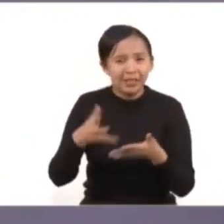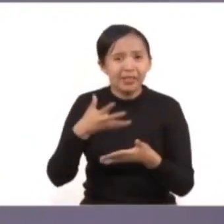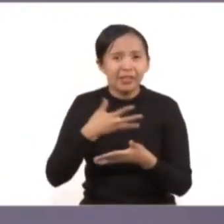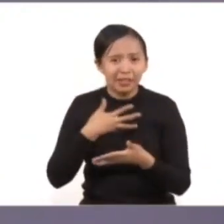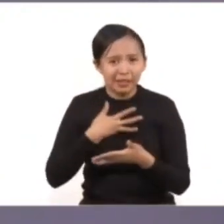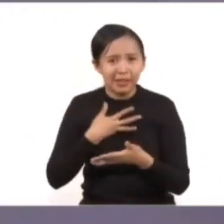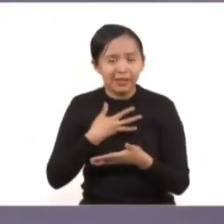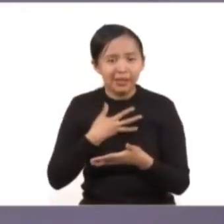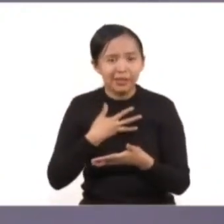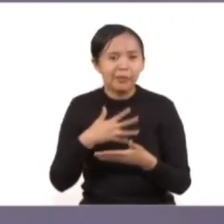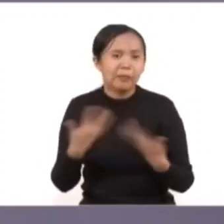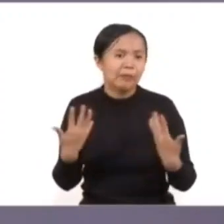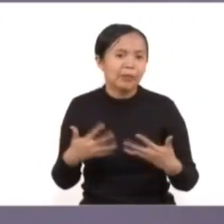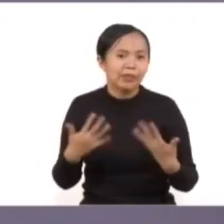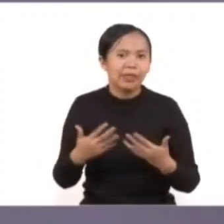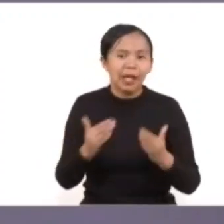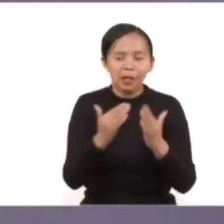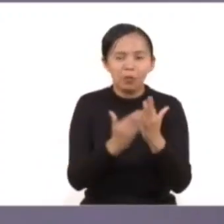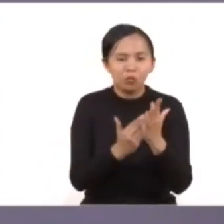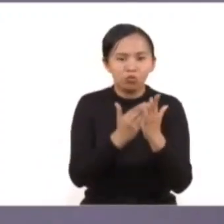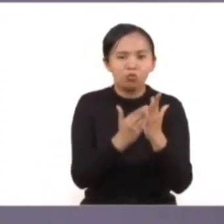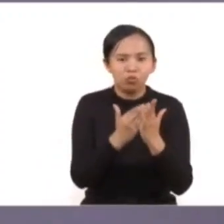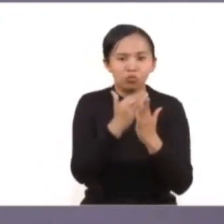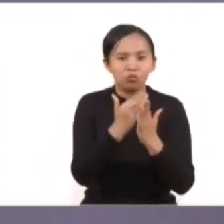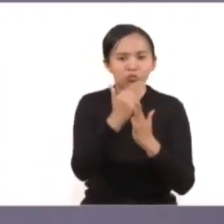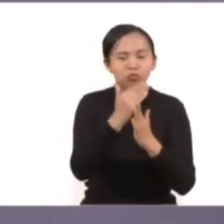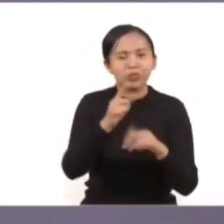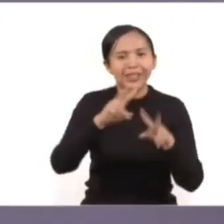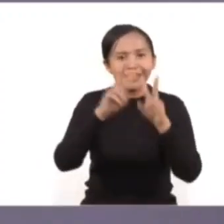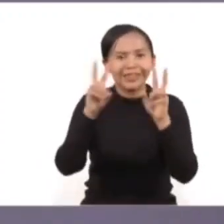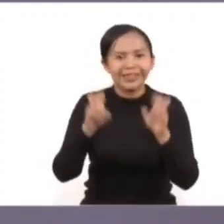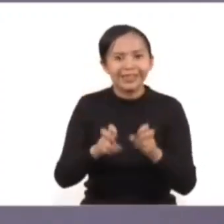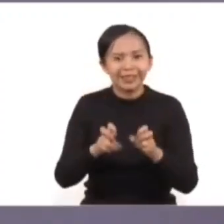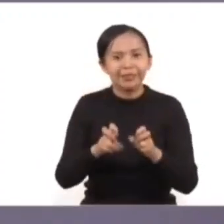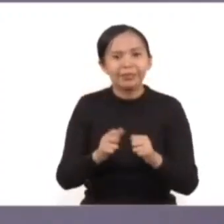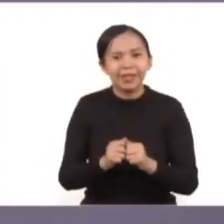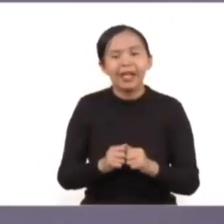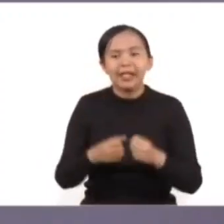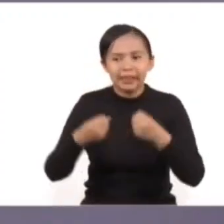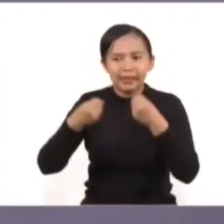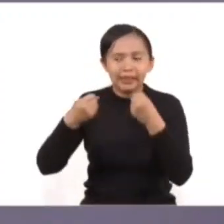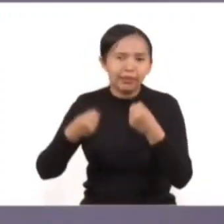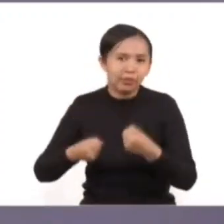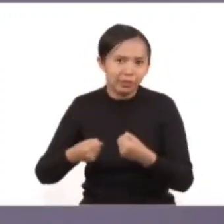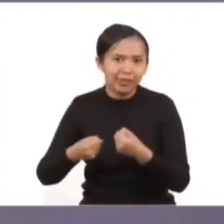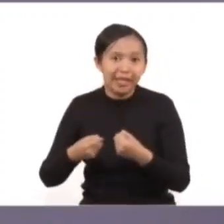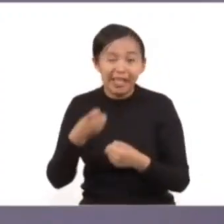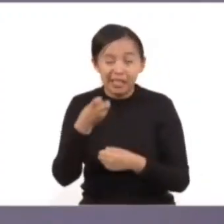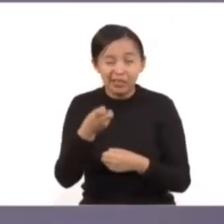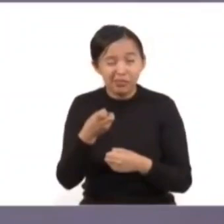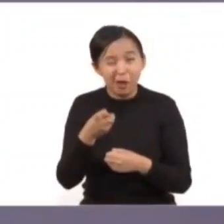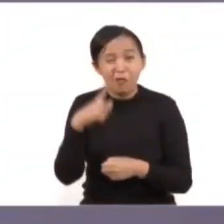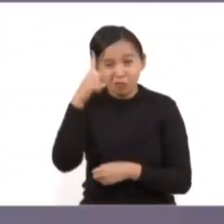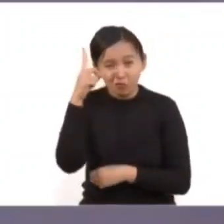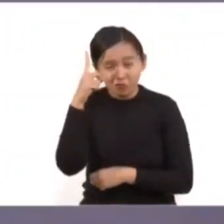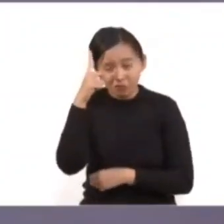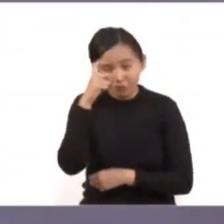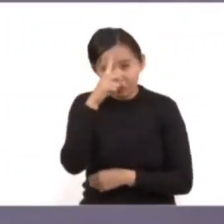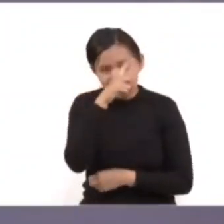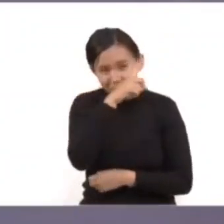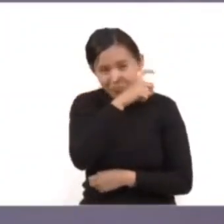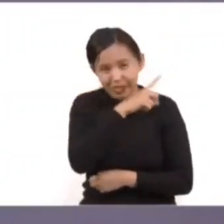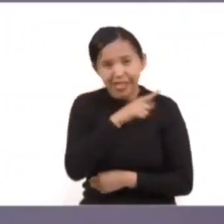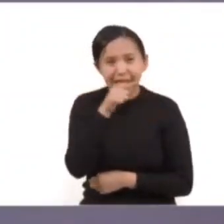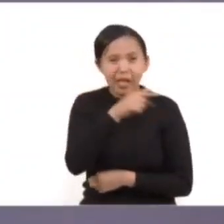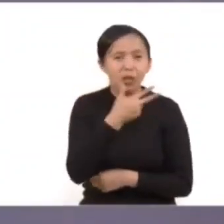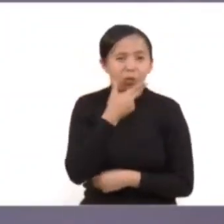hemos ido cada vez más avanzando en materia de percepción sobre la inseguridad, que no es nada sencillo, como bien decía